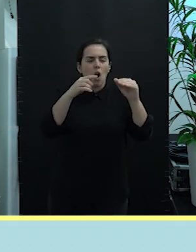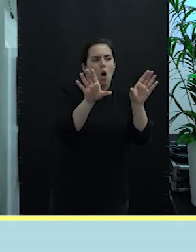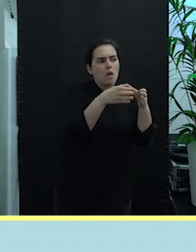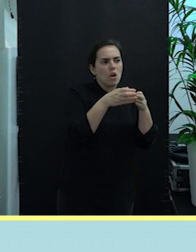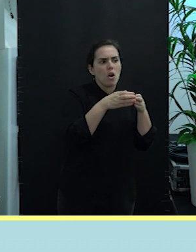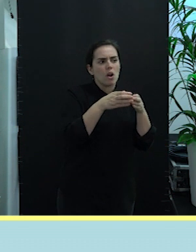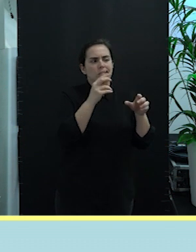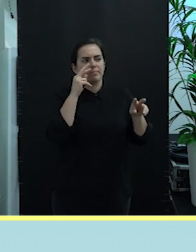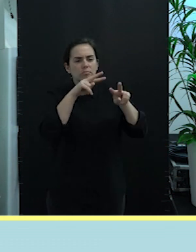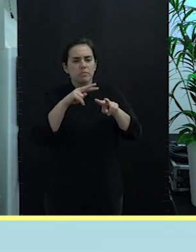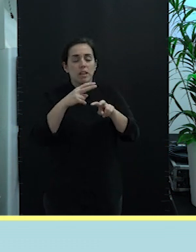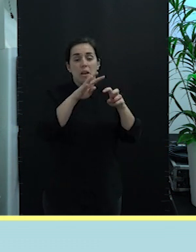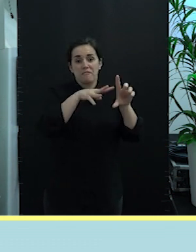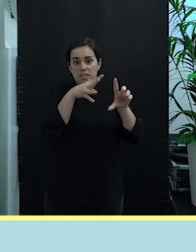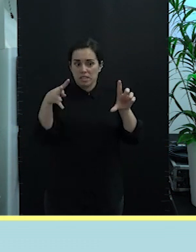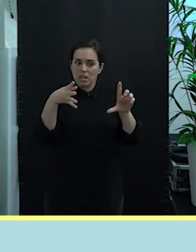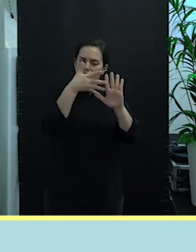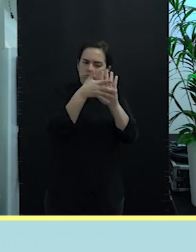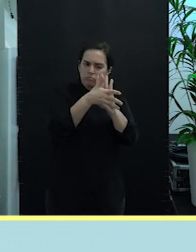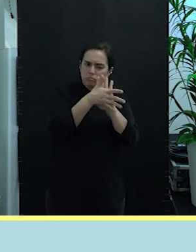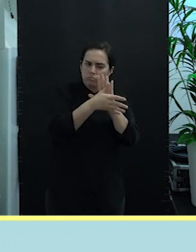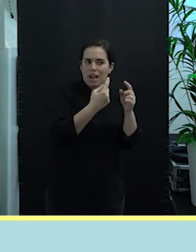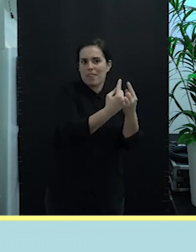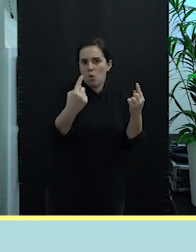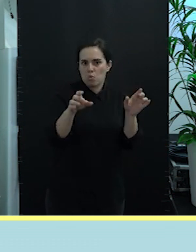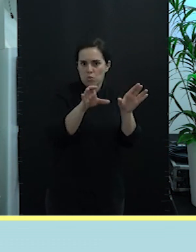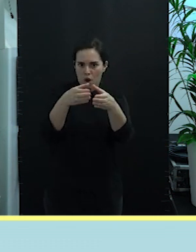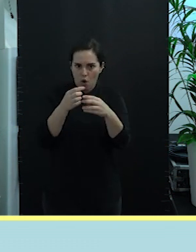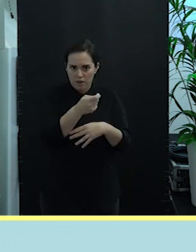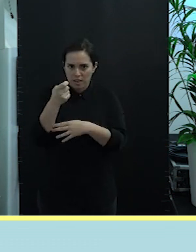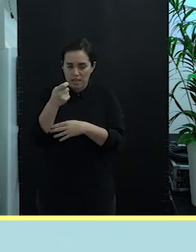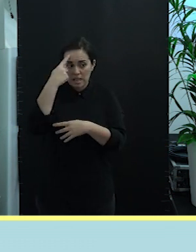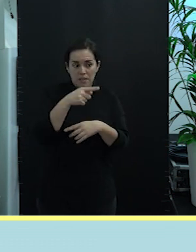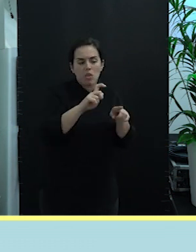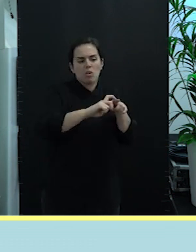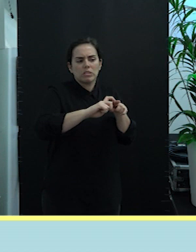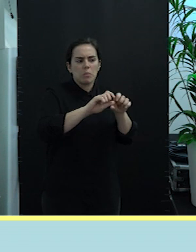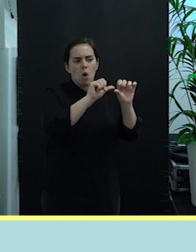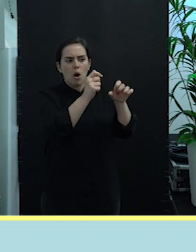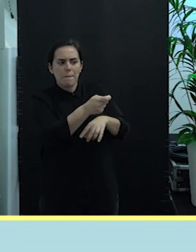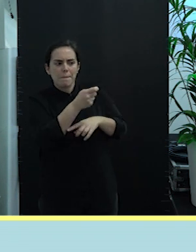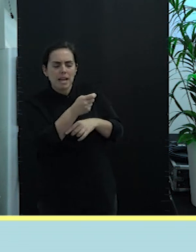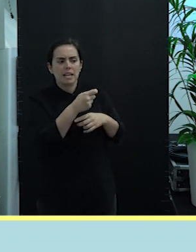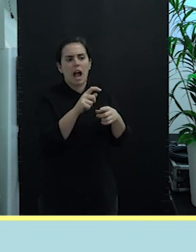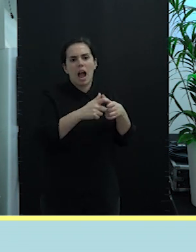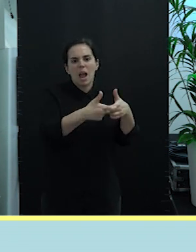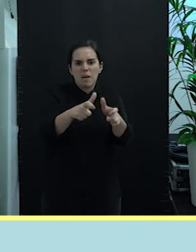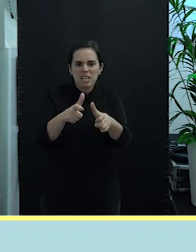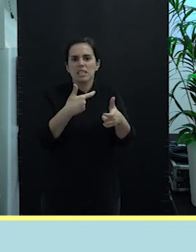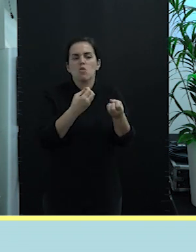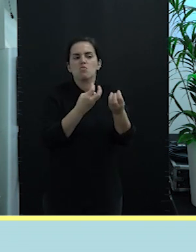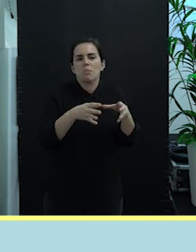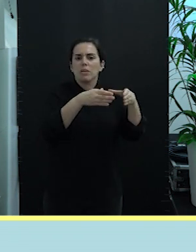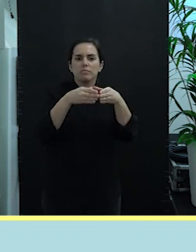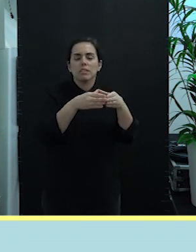descriptivas de cada una de las cofradías, sabiendo y conociendo cuáles son sus artes de pesca, las especies, el número de embarcaciones y el número de